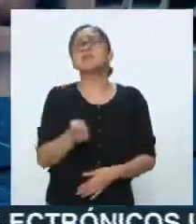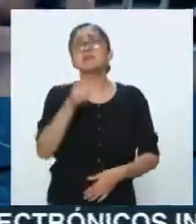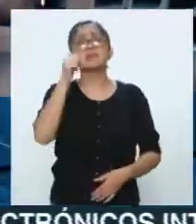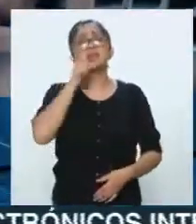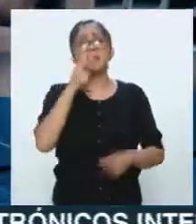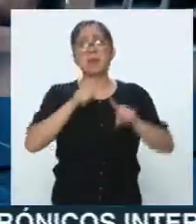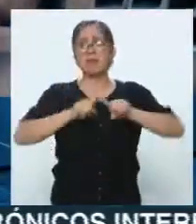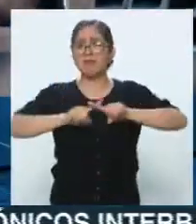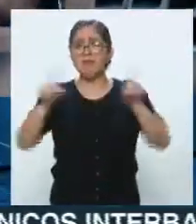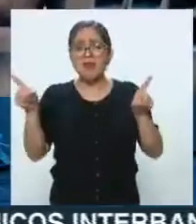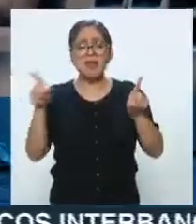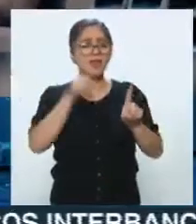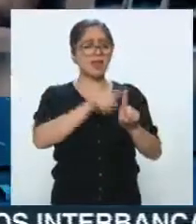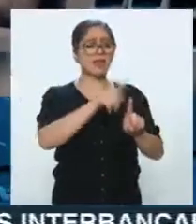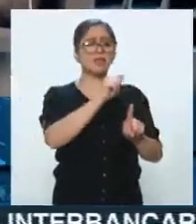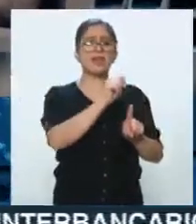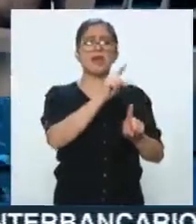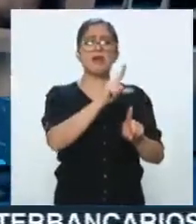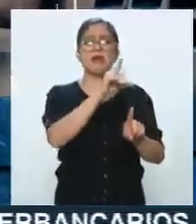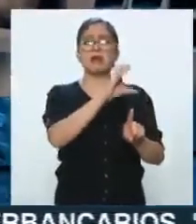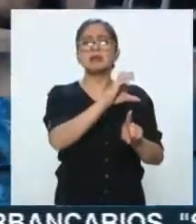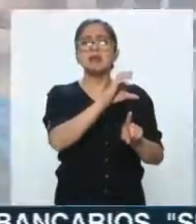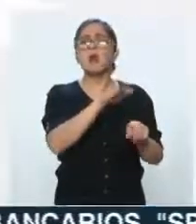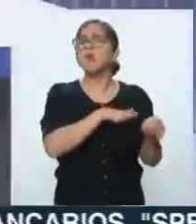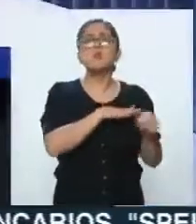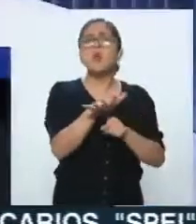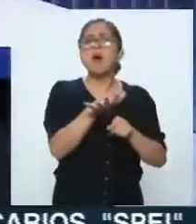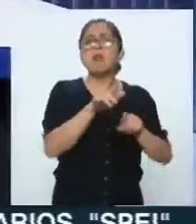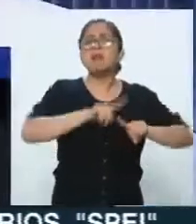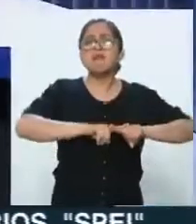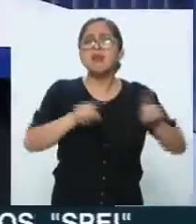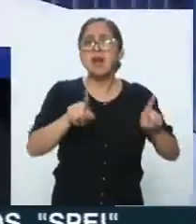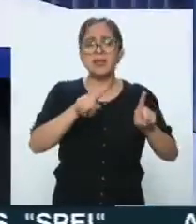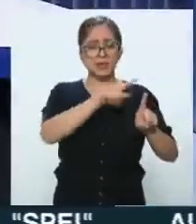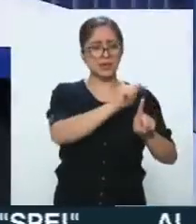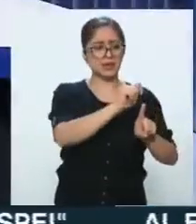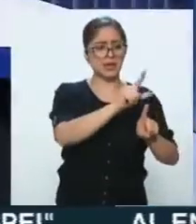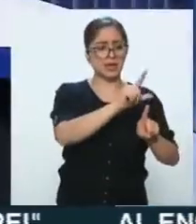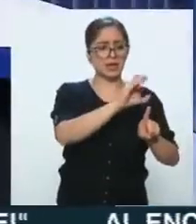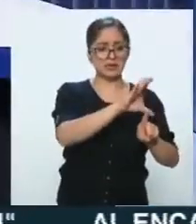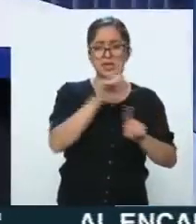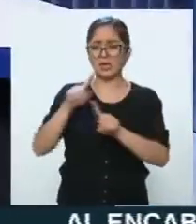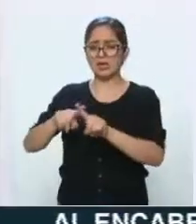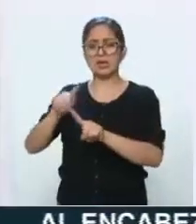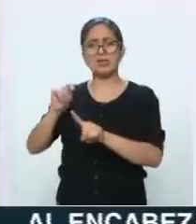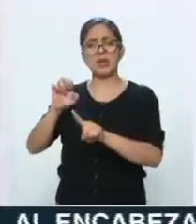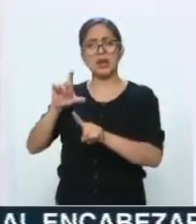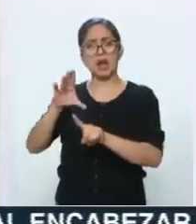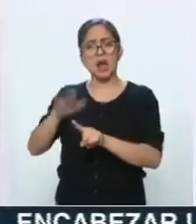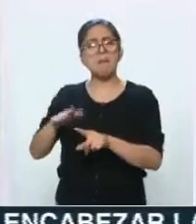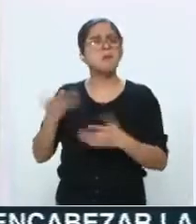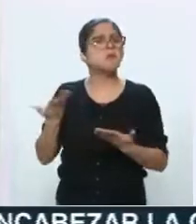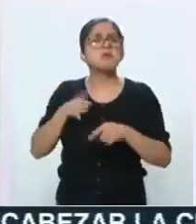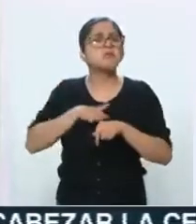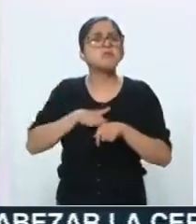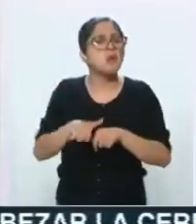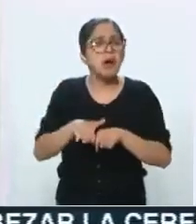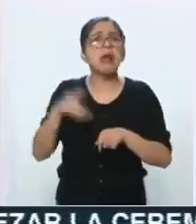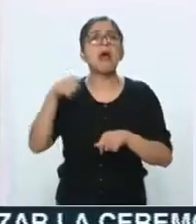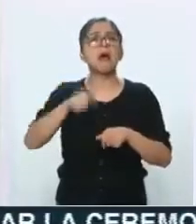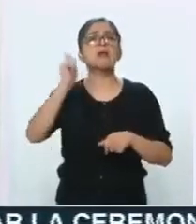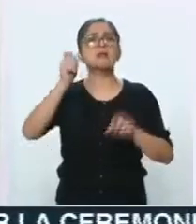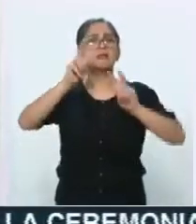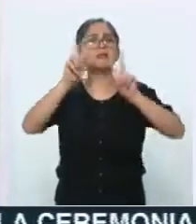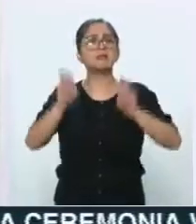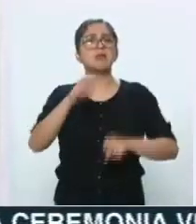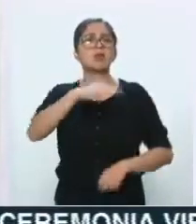el TLC. ¿Qué diferencia fundamental? Una diferencia fundamental en cuanto a los capitulados que tienen que ver con el asunto de la